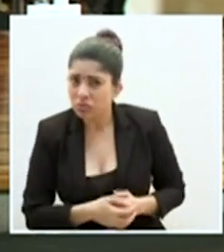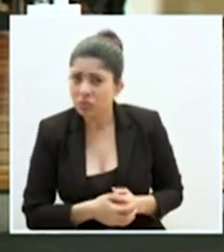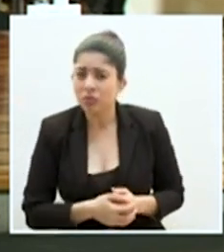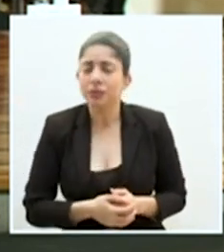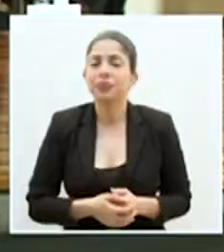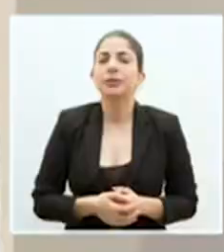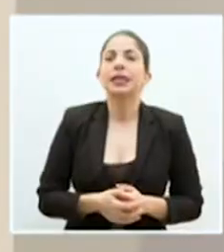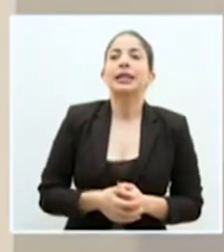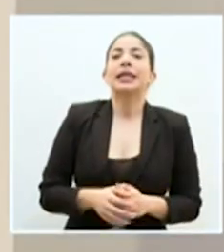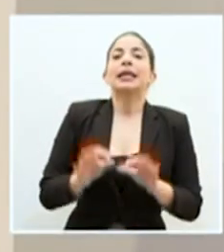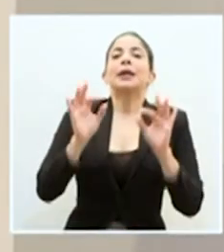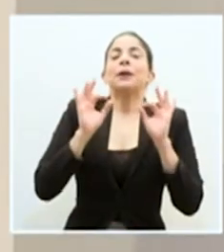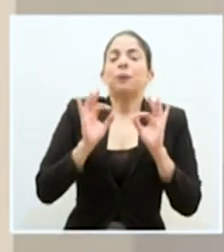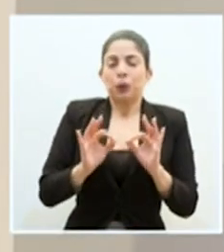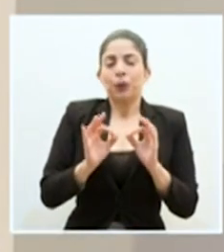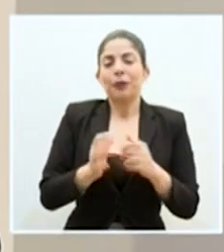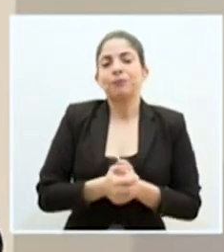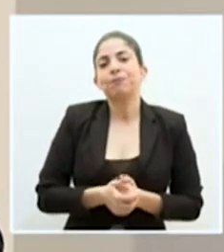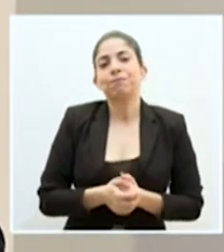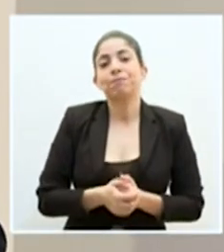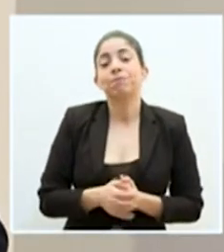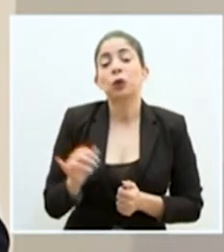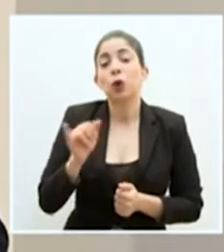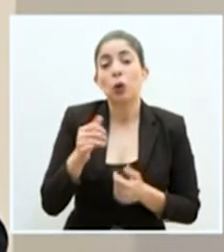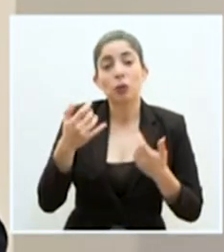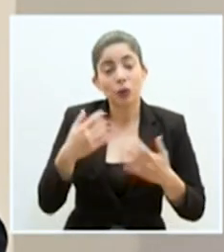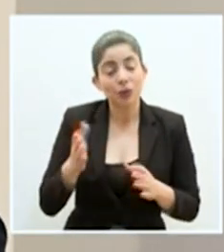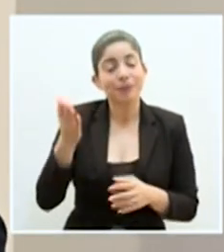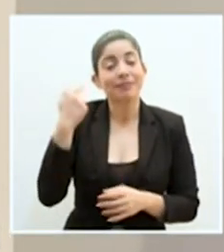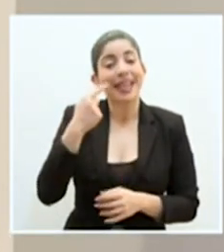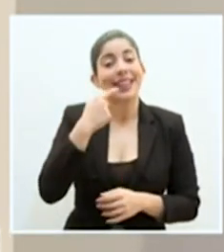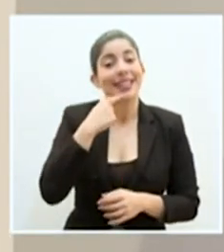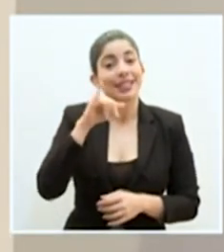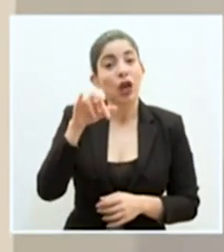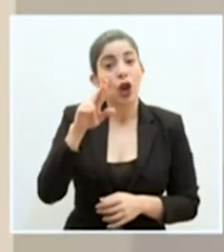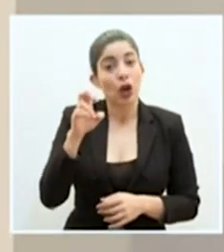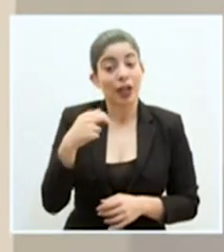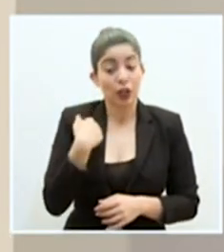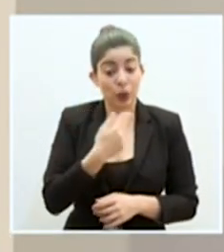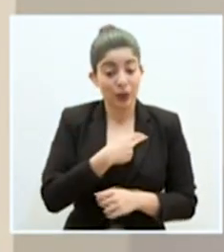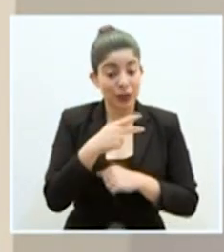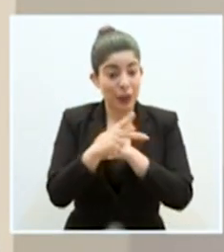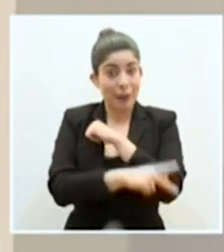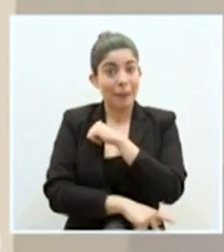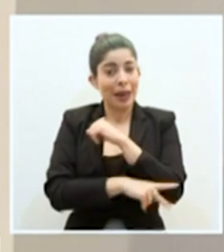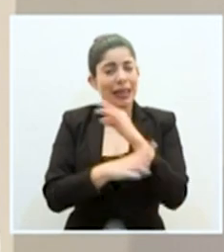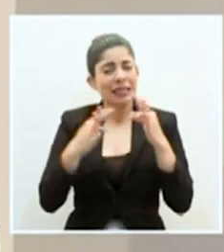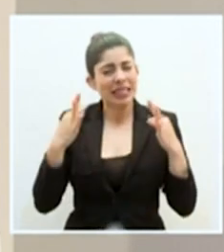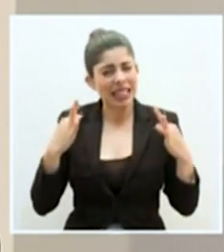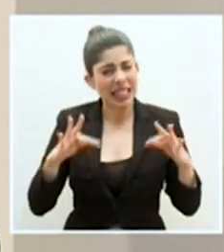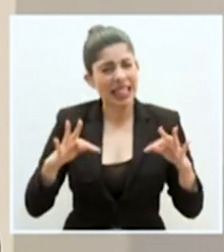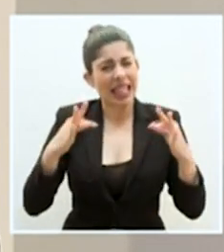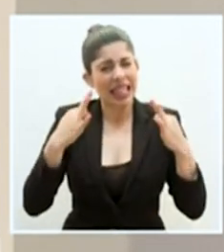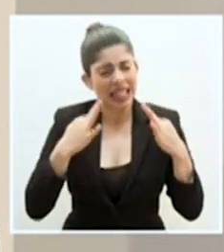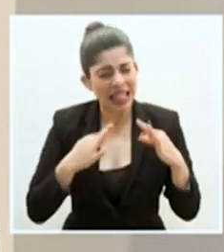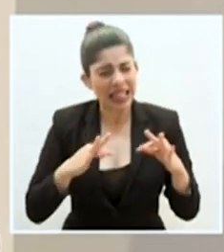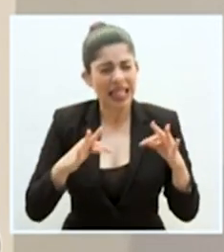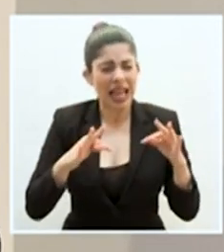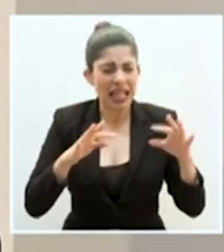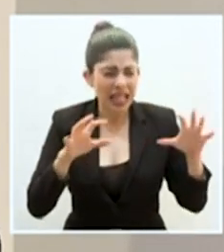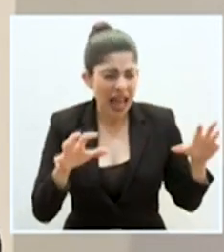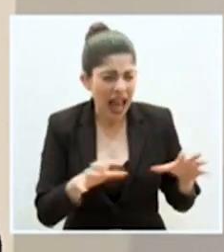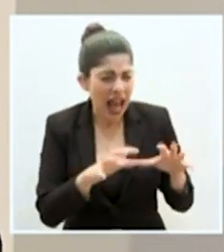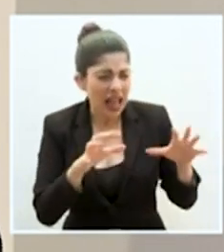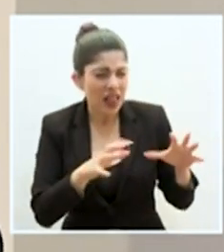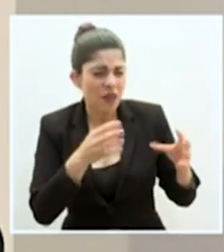Muy bien. Como ya lo decía don Jorge, nosotros como país hemos tratado de mantener muchas de las actividades